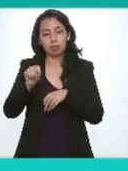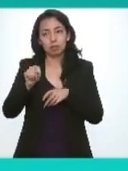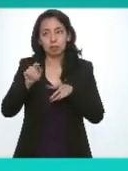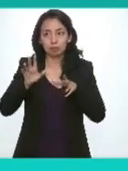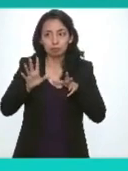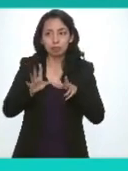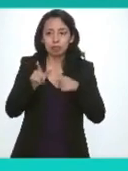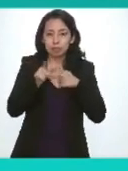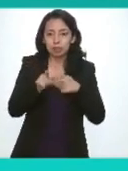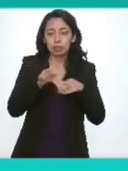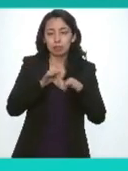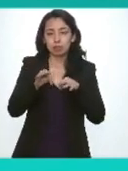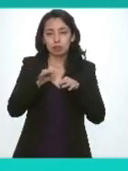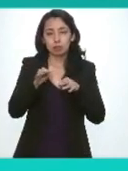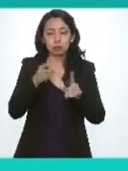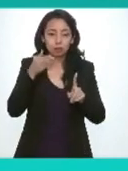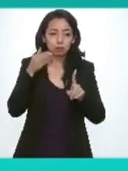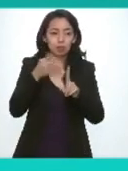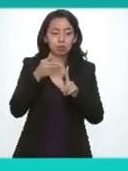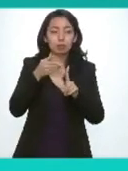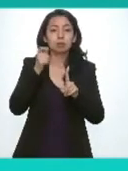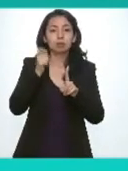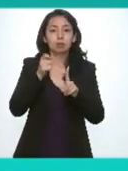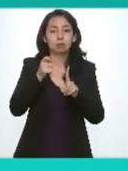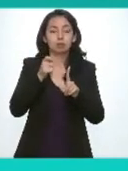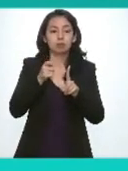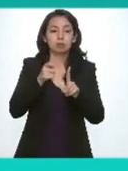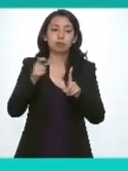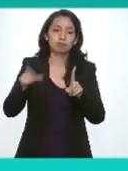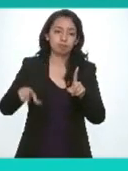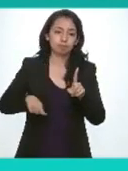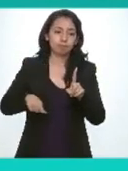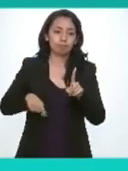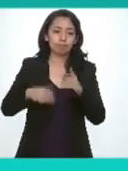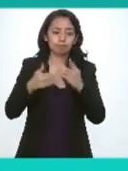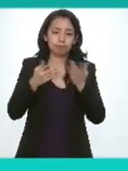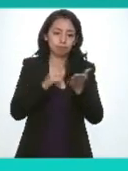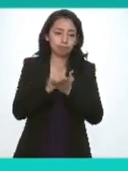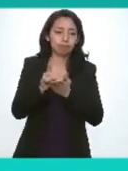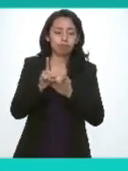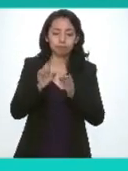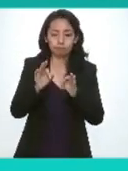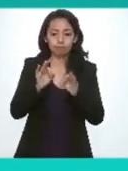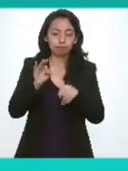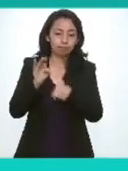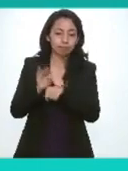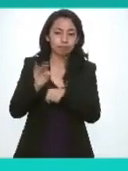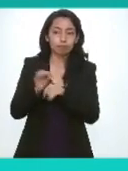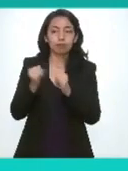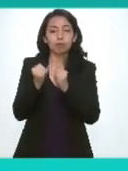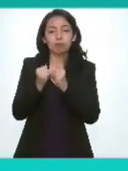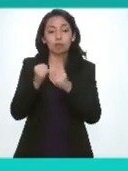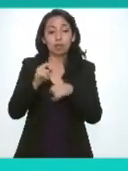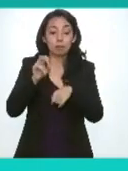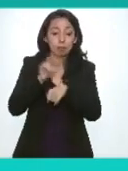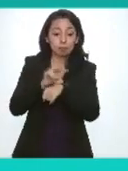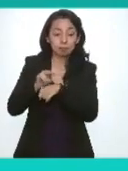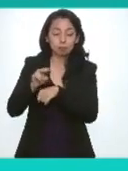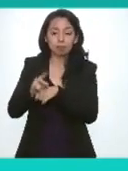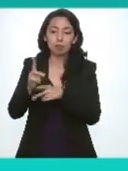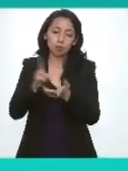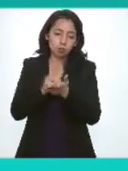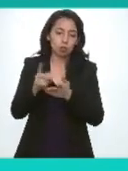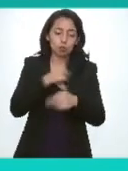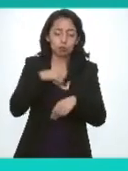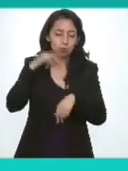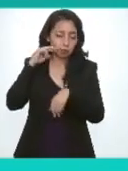cuyo objetivo en primer lugar es mantener vigente el estado de derecho y desde luego garantizar los derechos que tutelamos